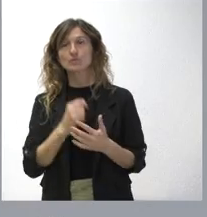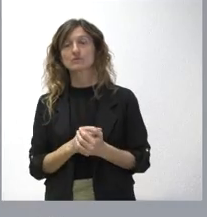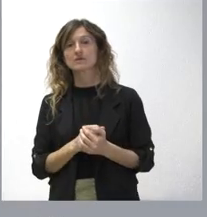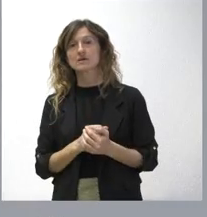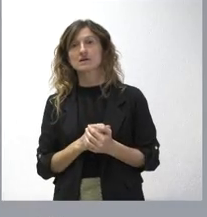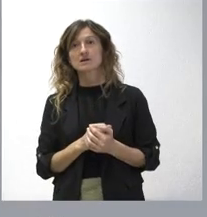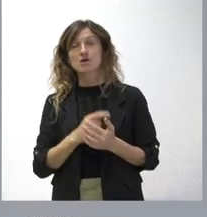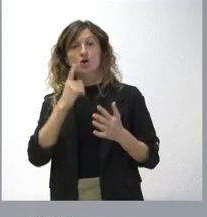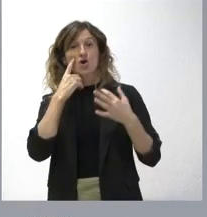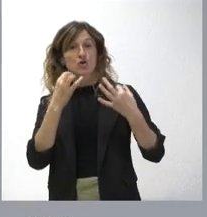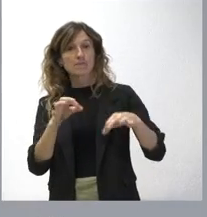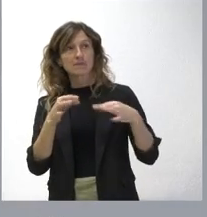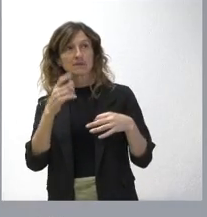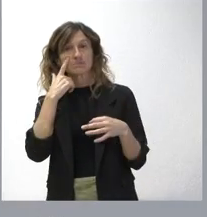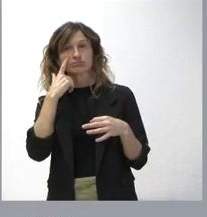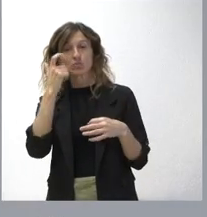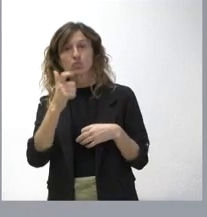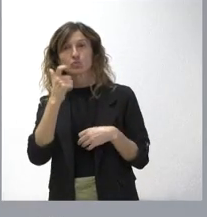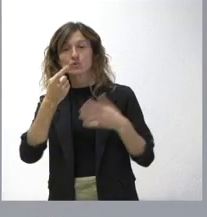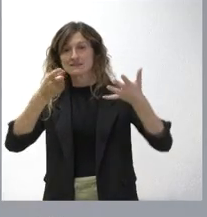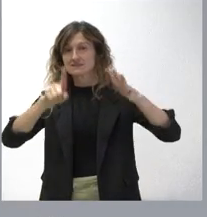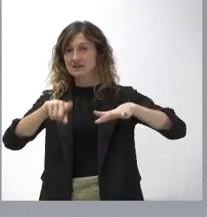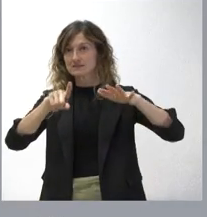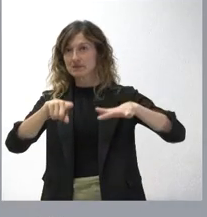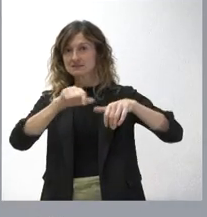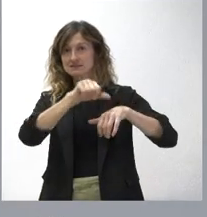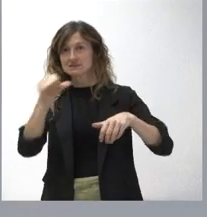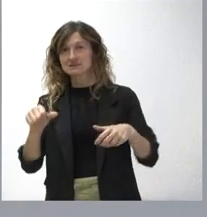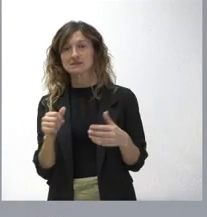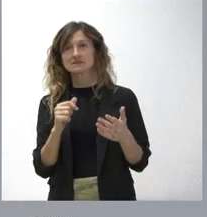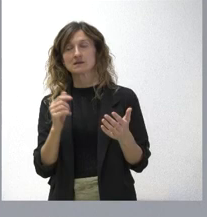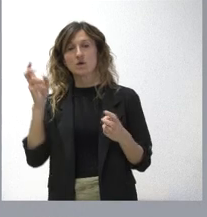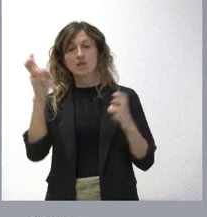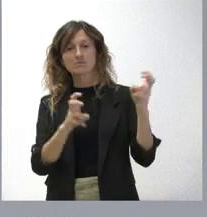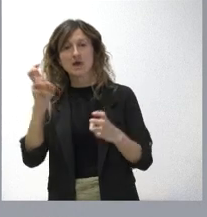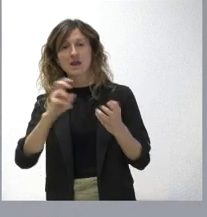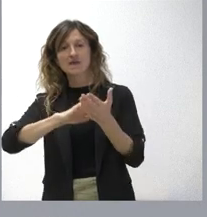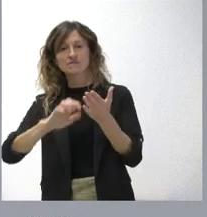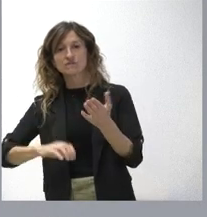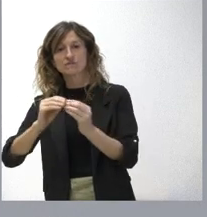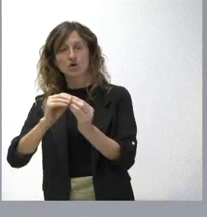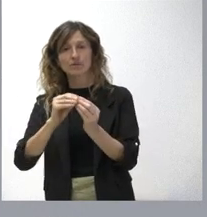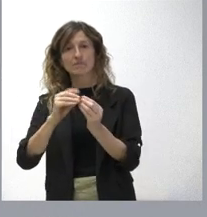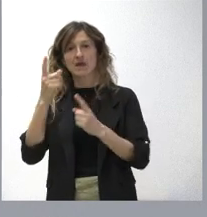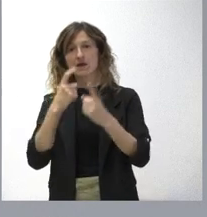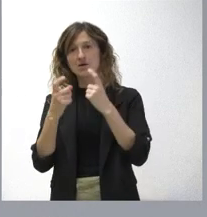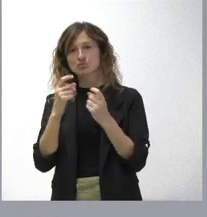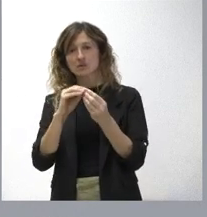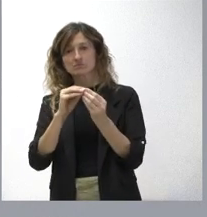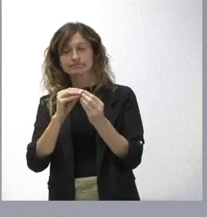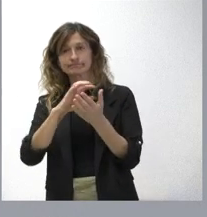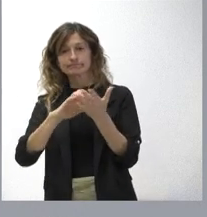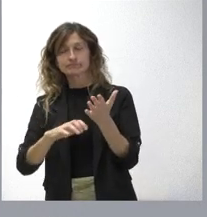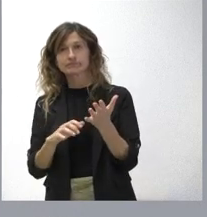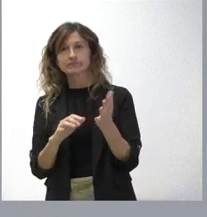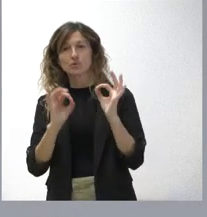ordinaria nos llevaría un mínimo de seis meses el conjunto de audiencias, informes de los órganos consultivos, etcétera,